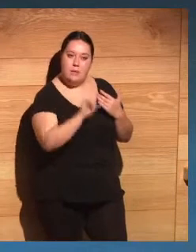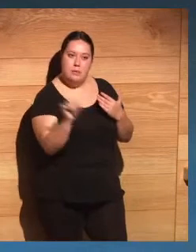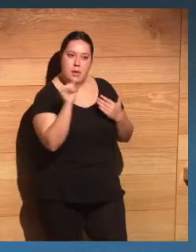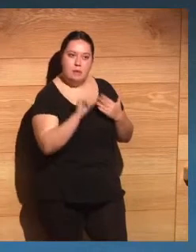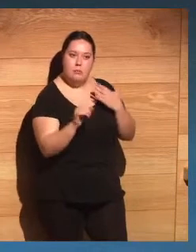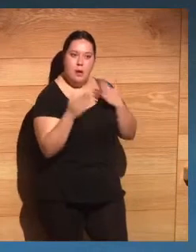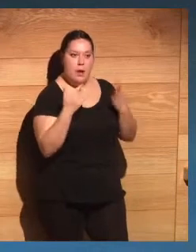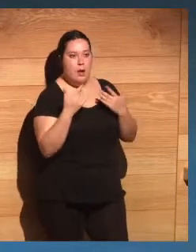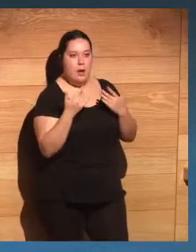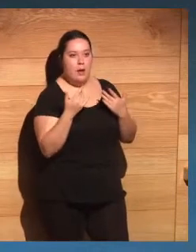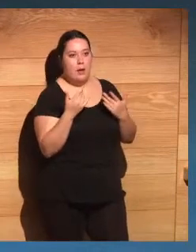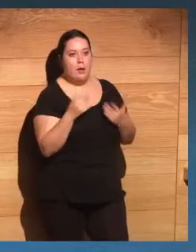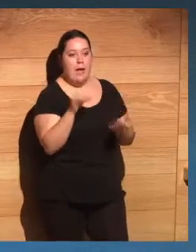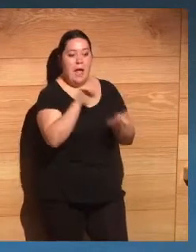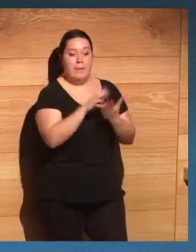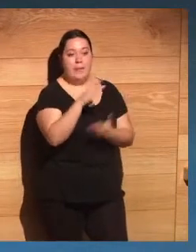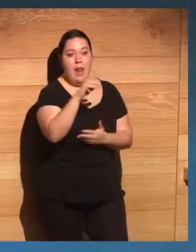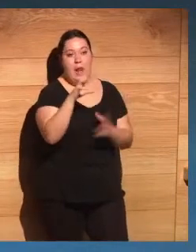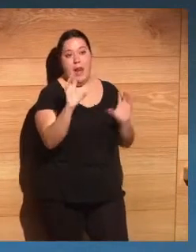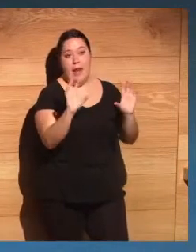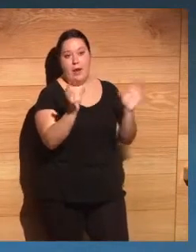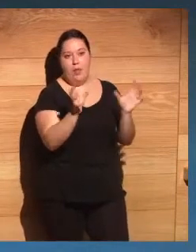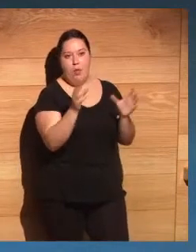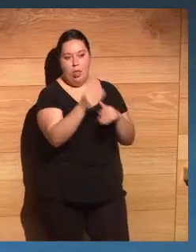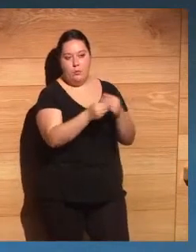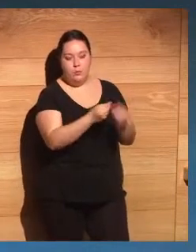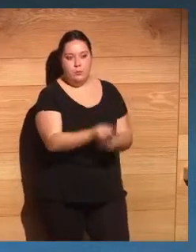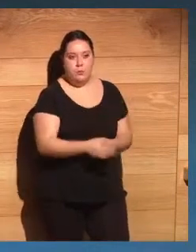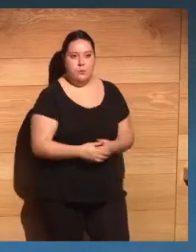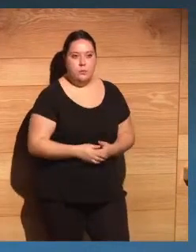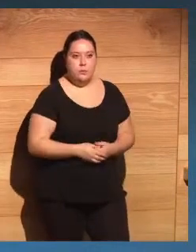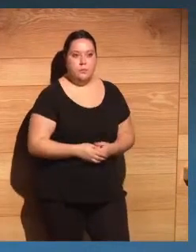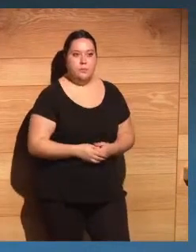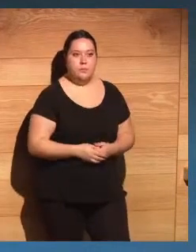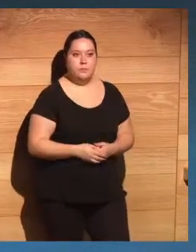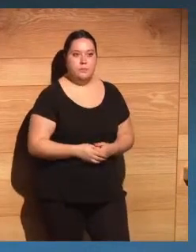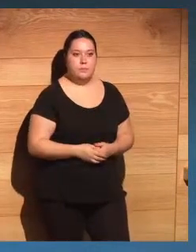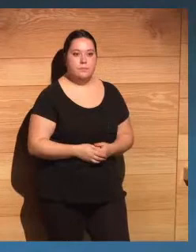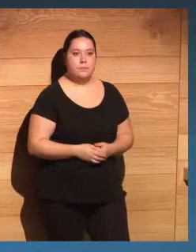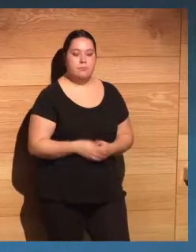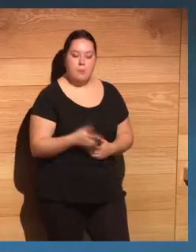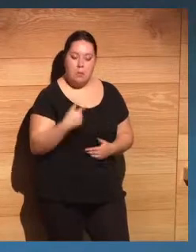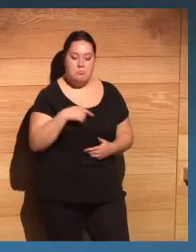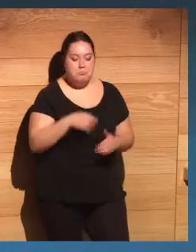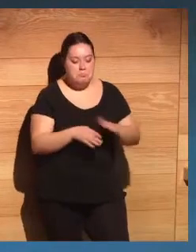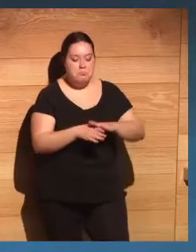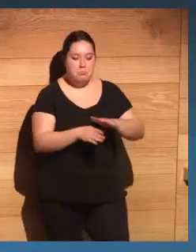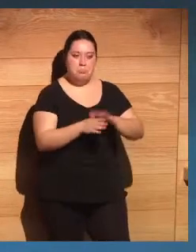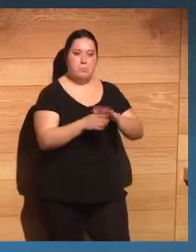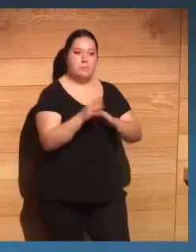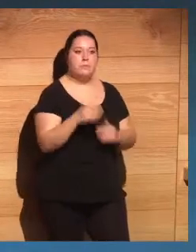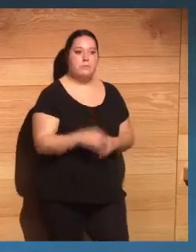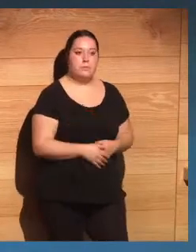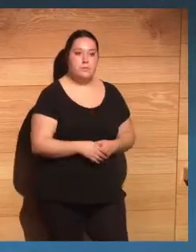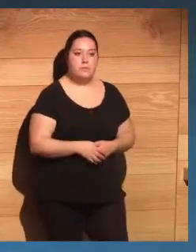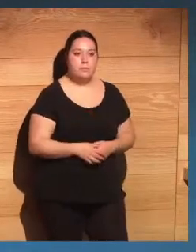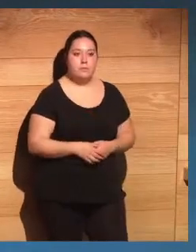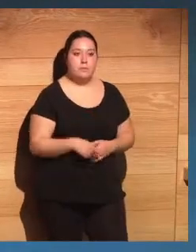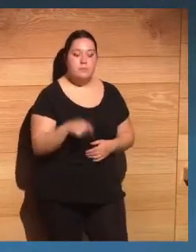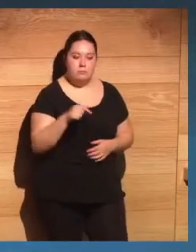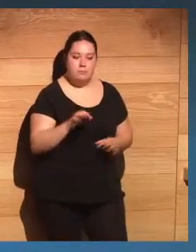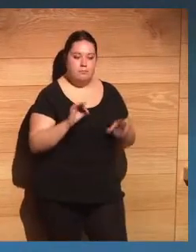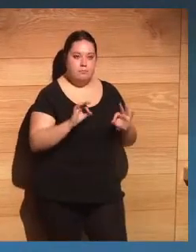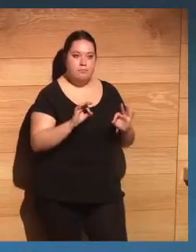Capital Radio, en el cual vamos tocando distintos aspectos de la digitalización y ahí vamos avanzando. Este, digamos,